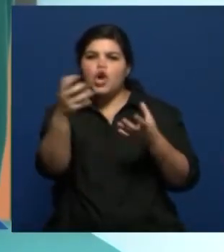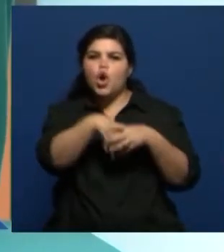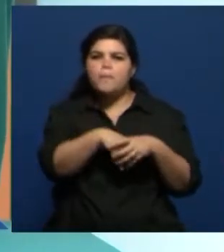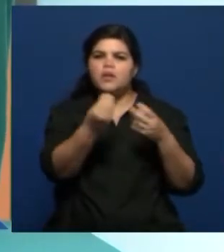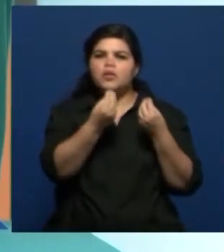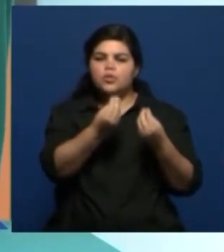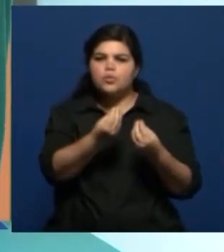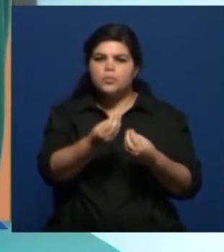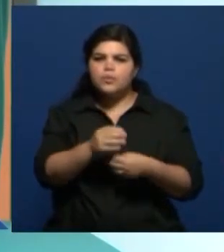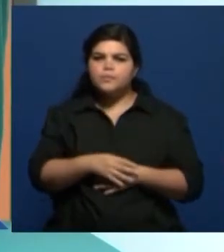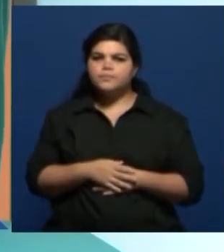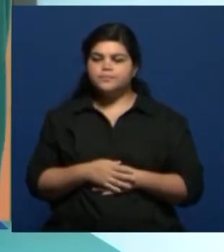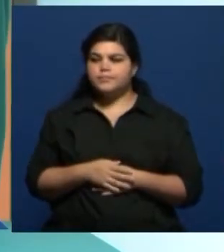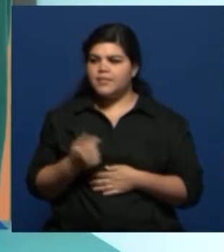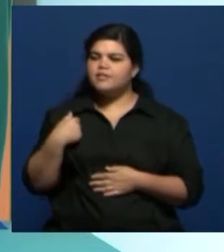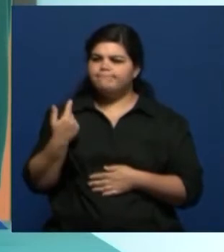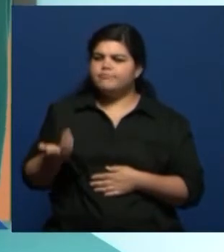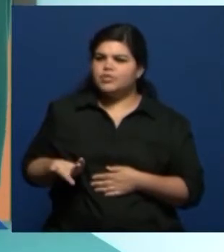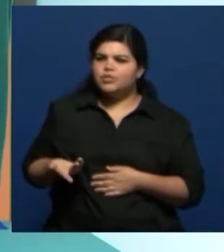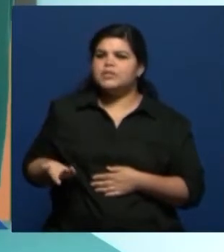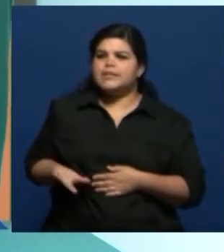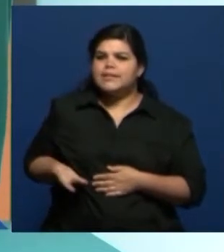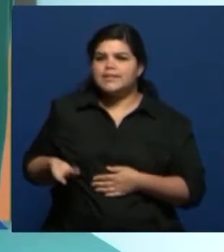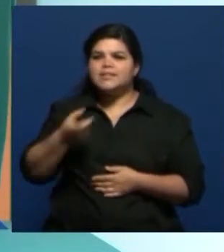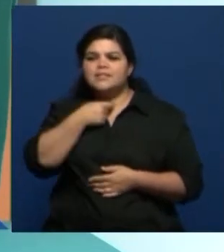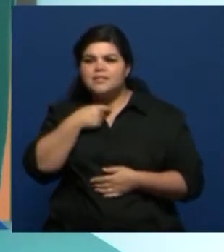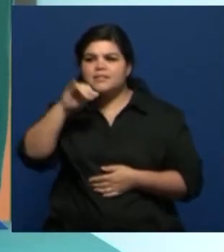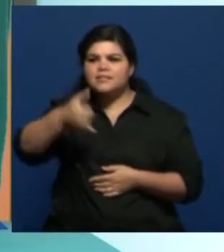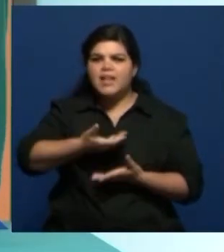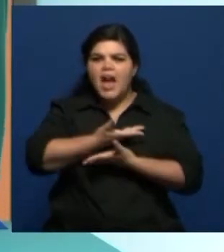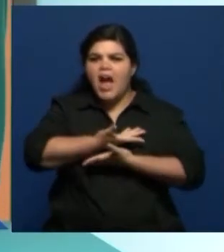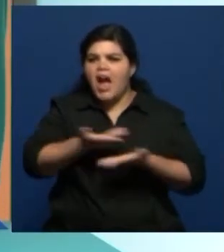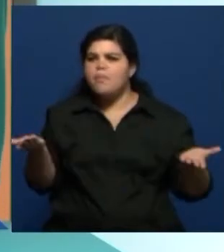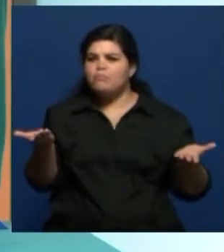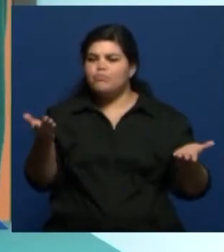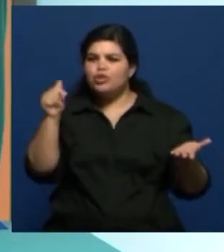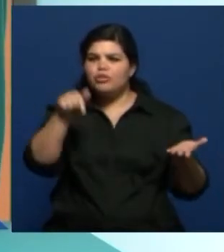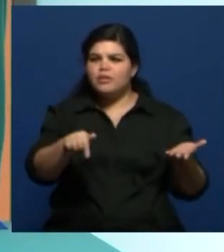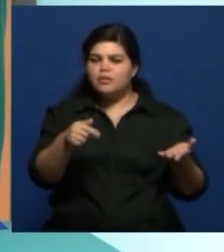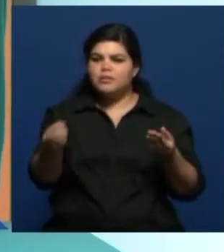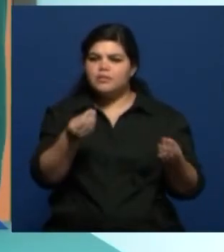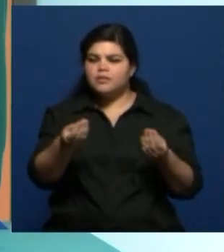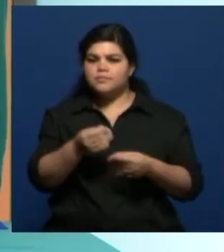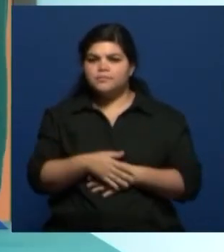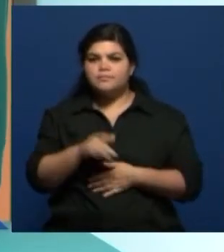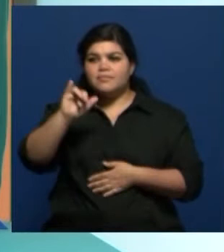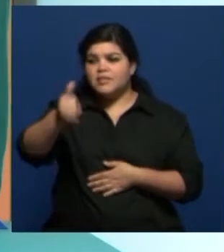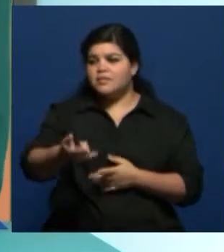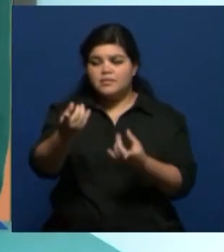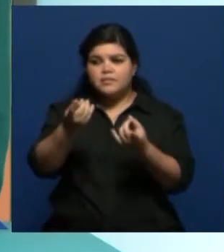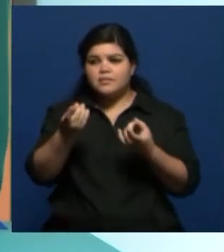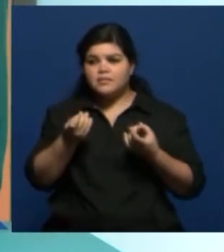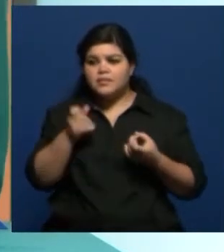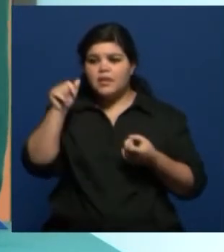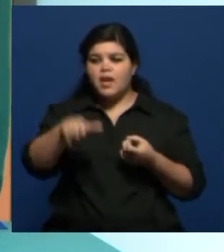yo tenía ganas de que fuera un ciclo amplio, a la vez tenían que tener un